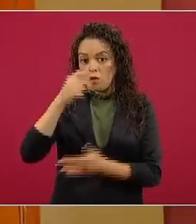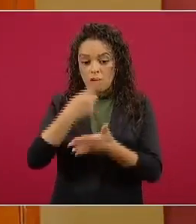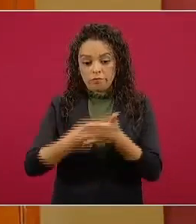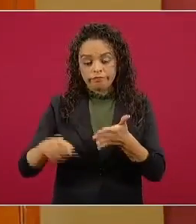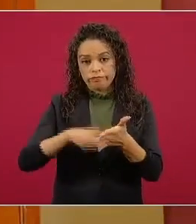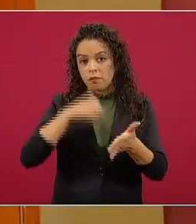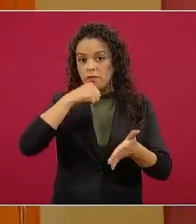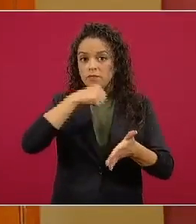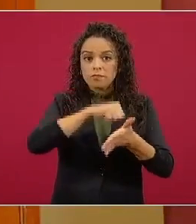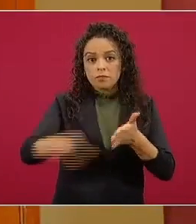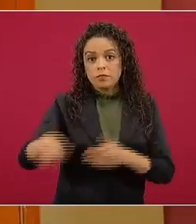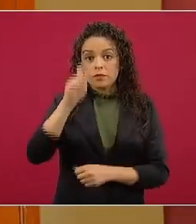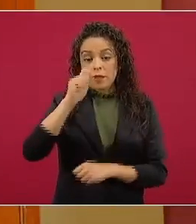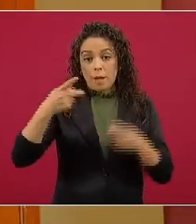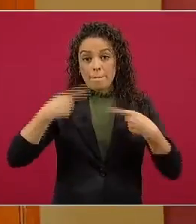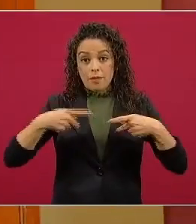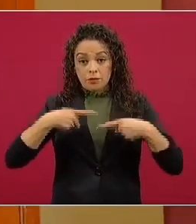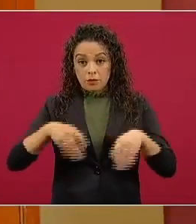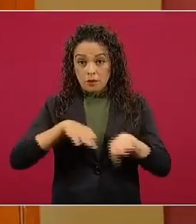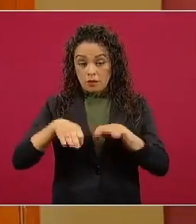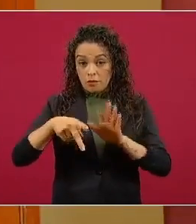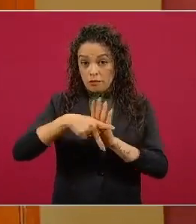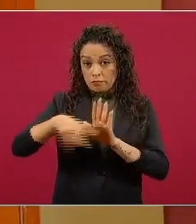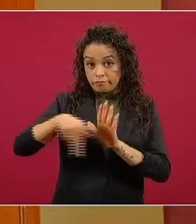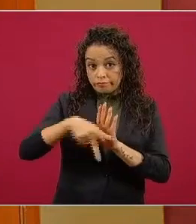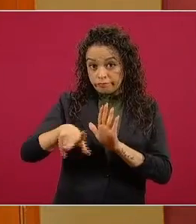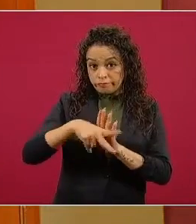medio de comunicación cumplido